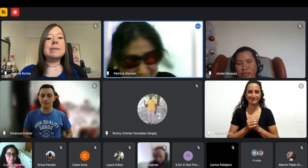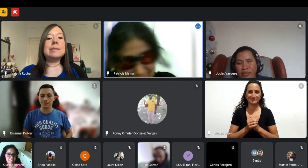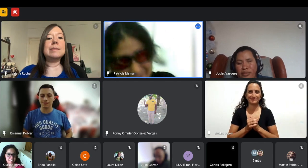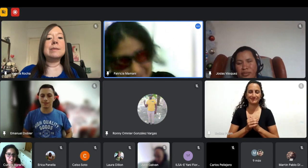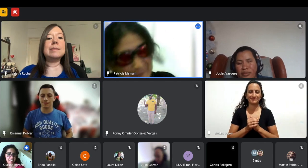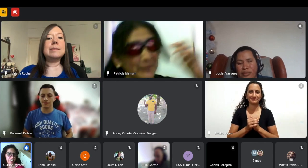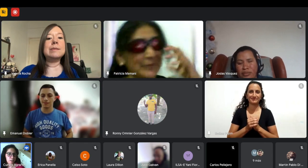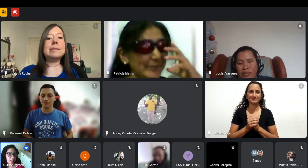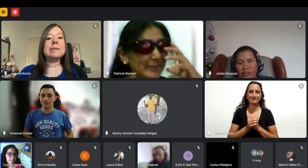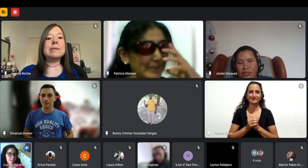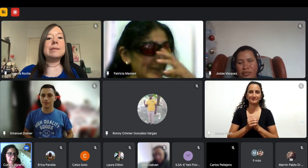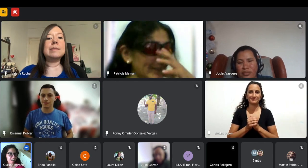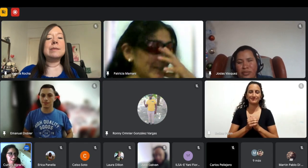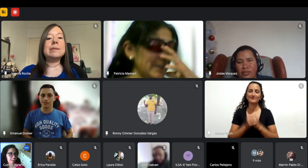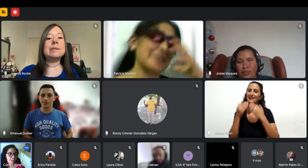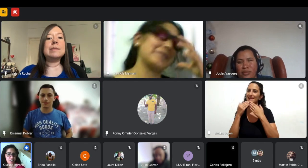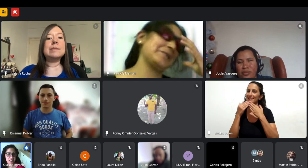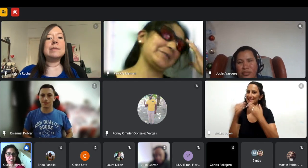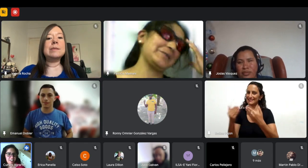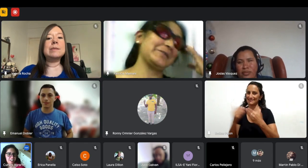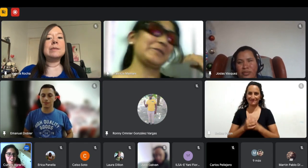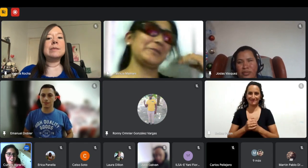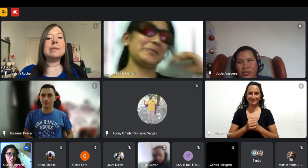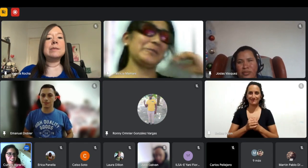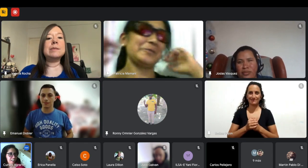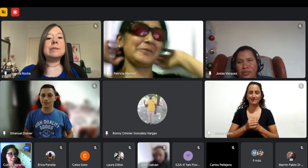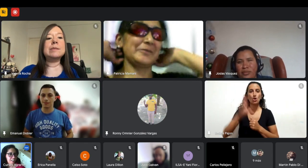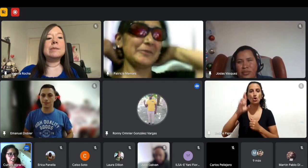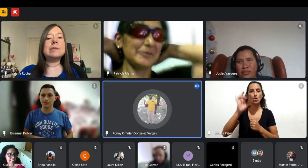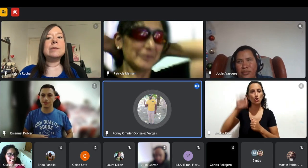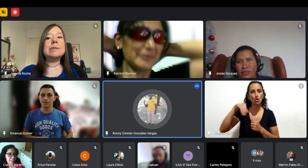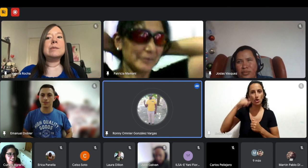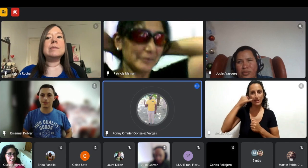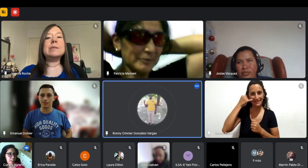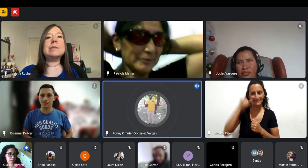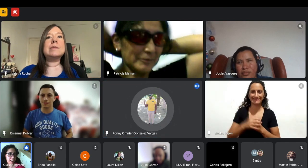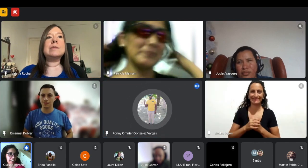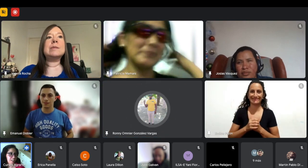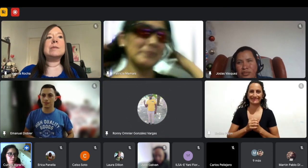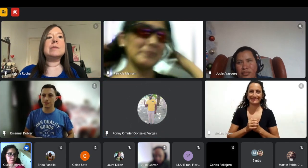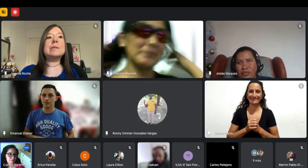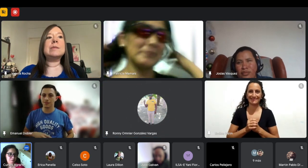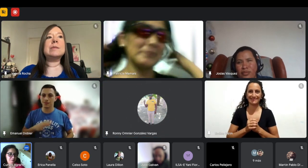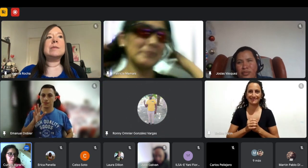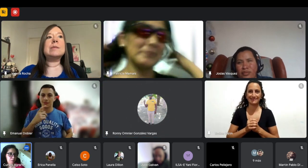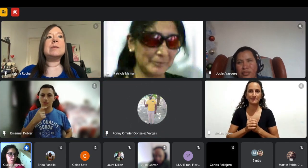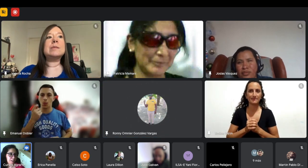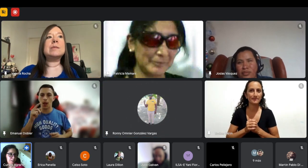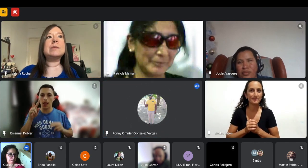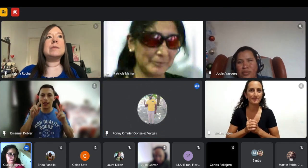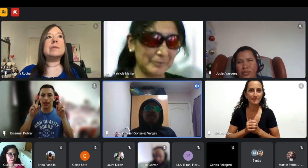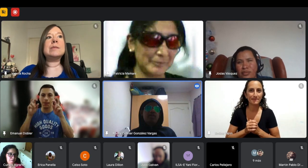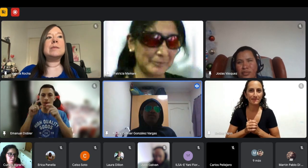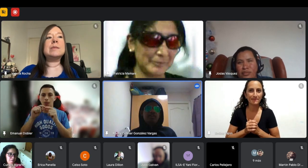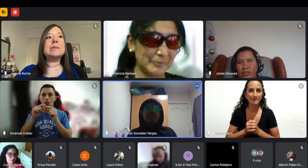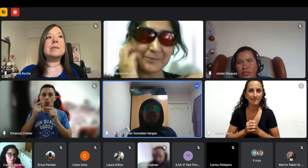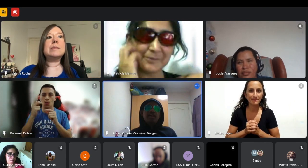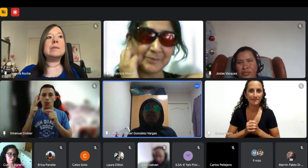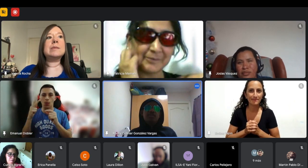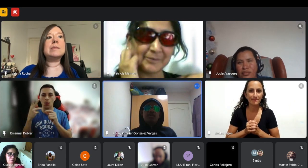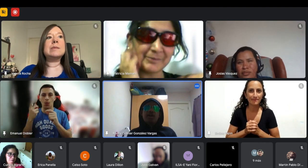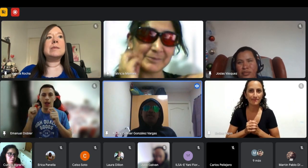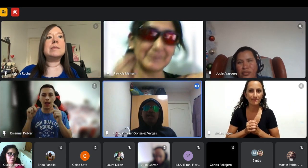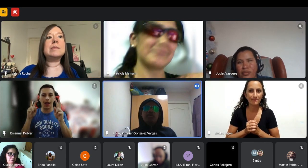compañeros gracias Patry Ronnie en España ¿cómo ves? Bueno